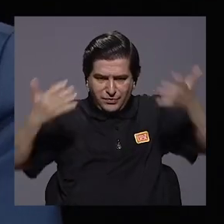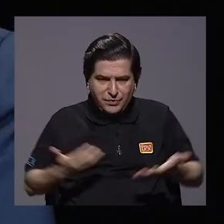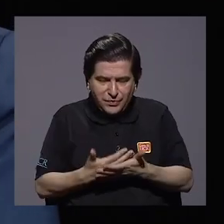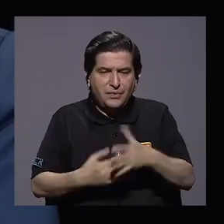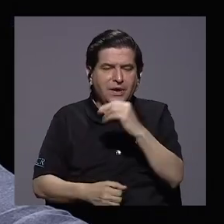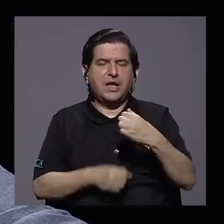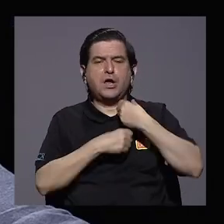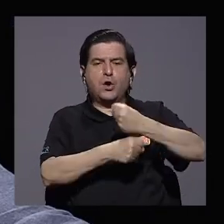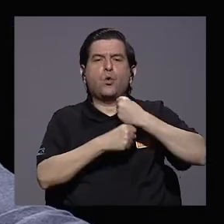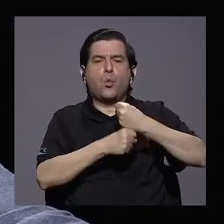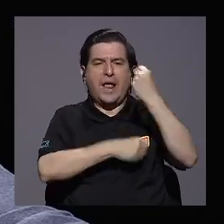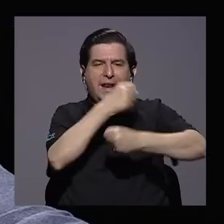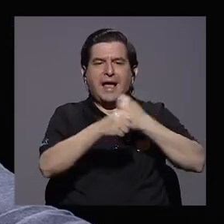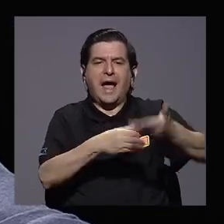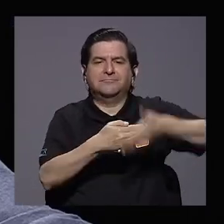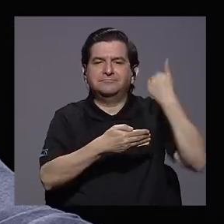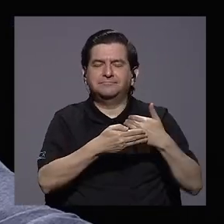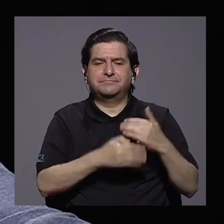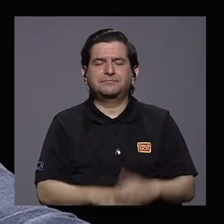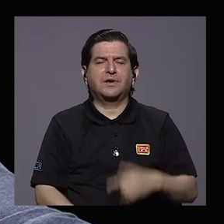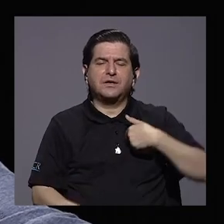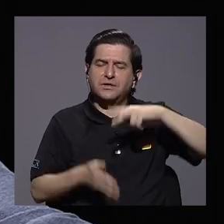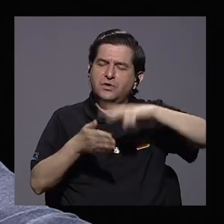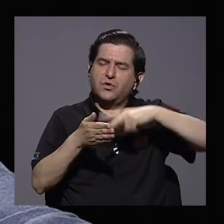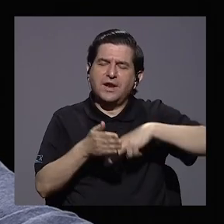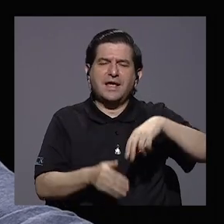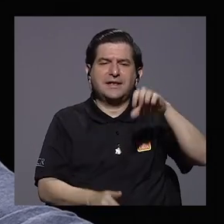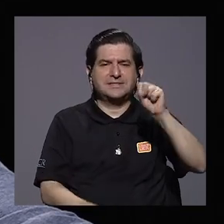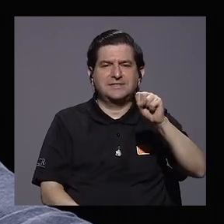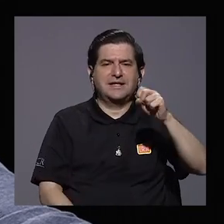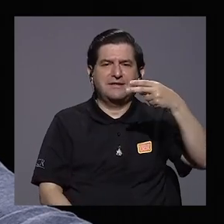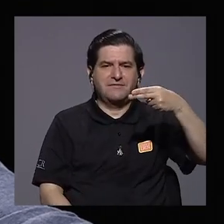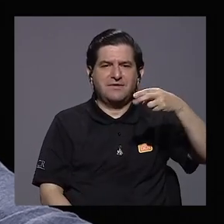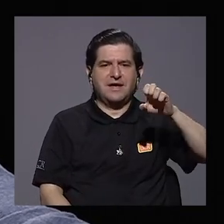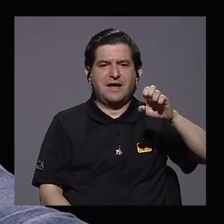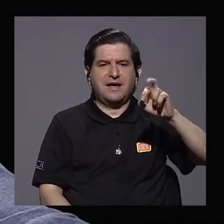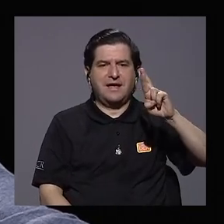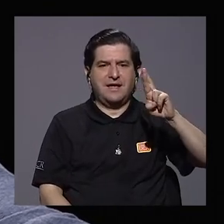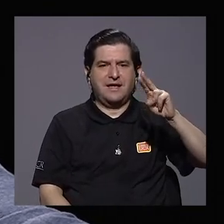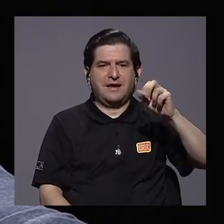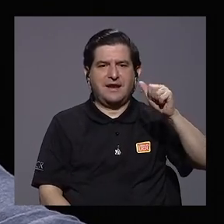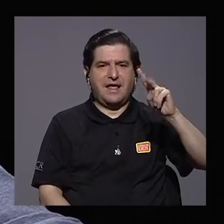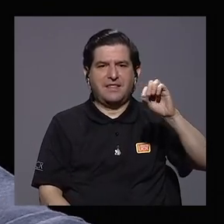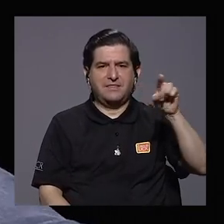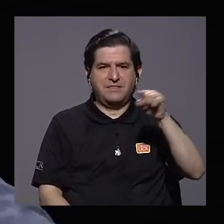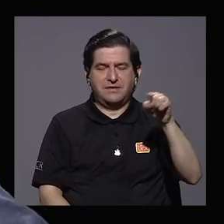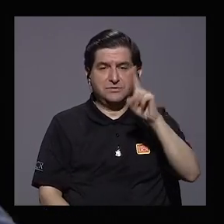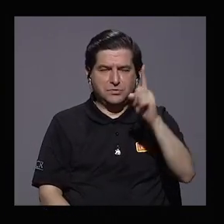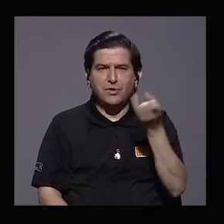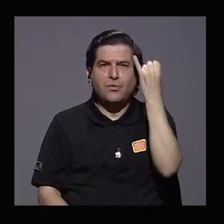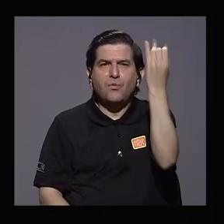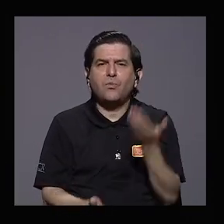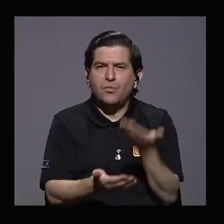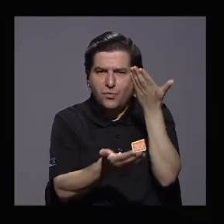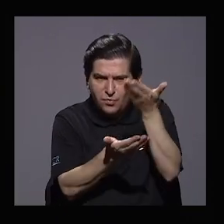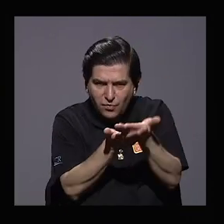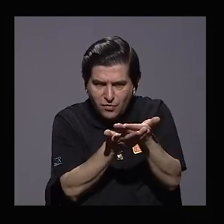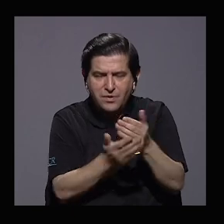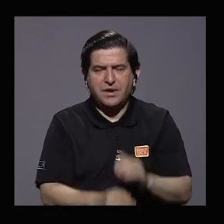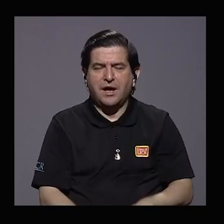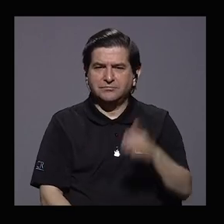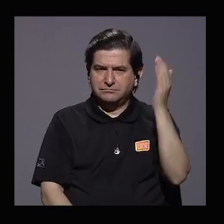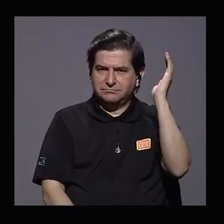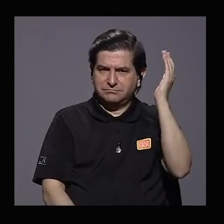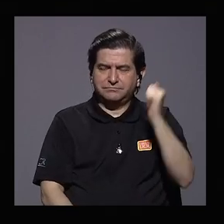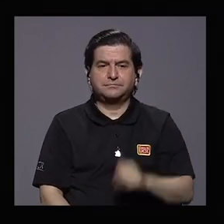huelga del año pasado. le leí a doña Silvia Hernández en un discurso, un planteamiento que hacía y lo destacaba de esta